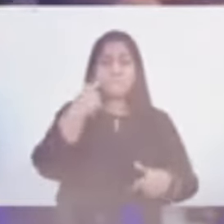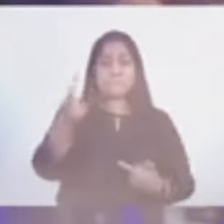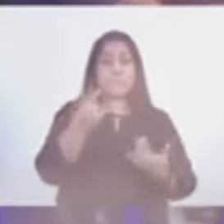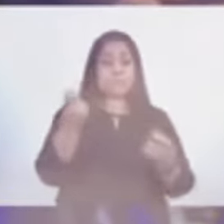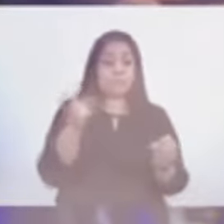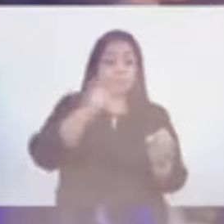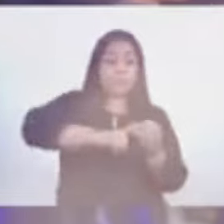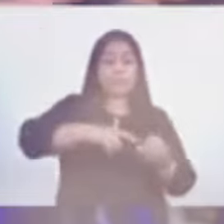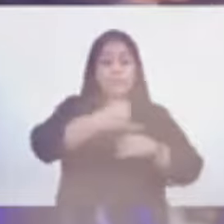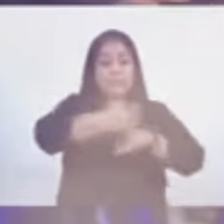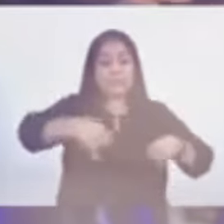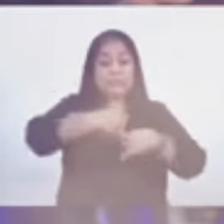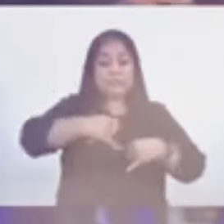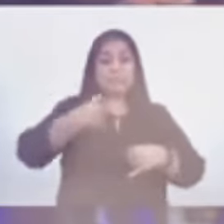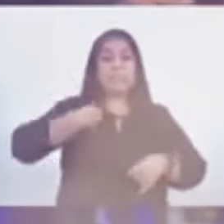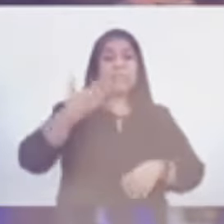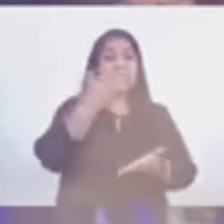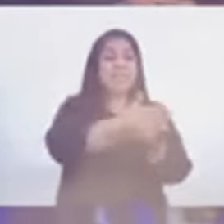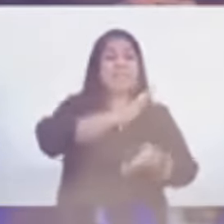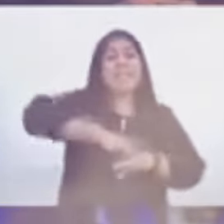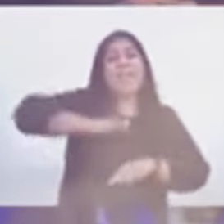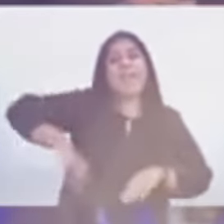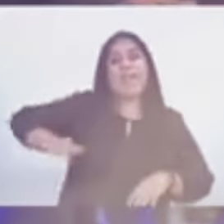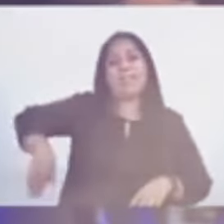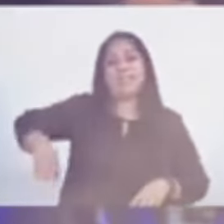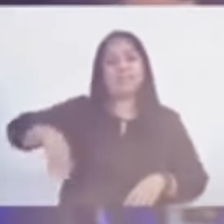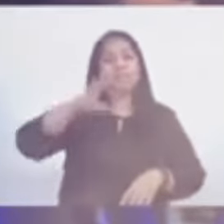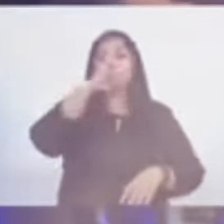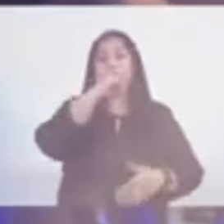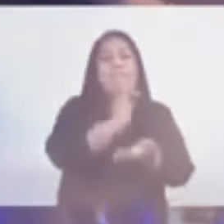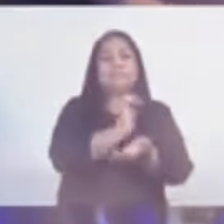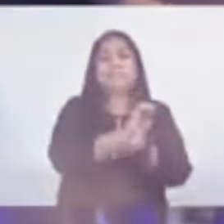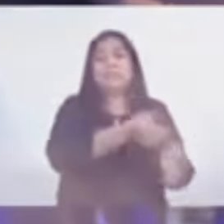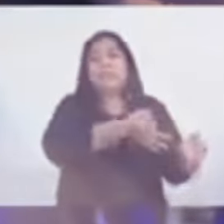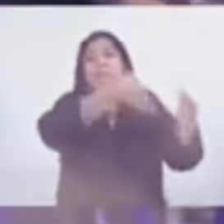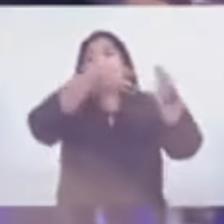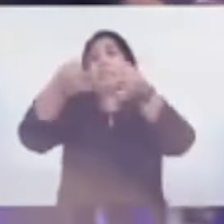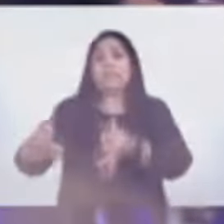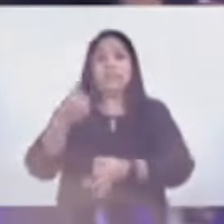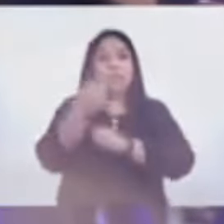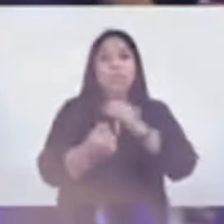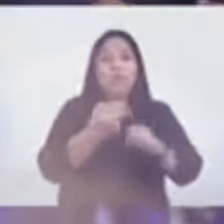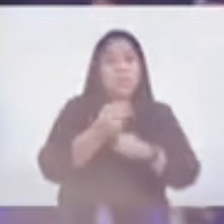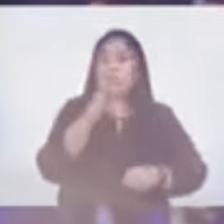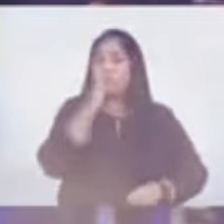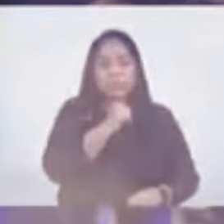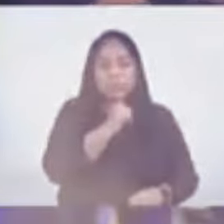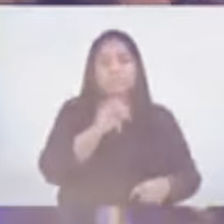arquitectura, pero llegué tarde en la fecha de inscripción y ya no podía esperar un año más. Y entonces me